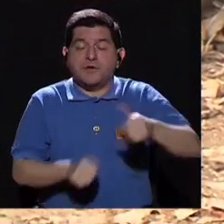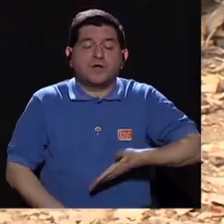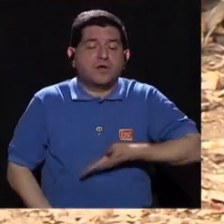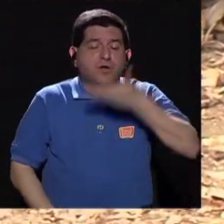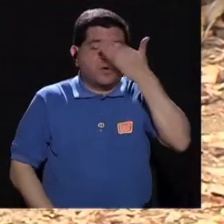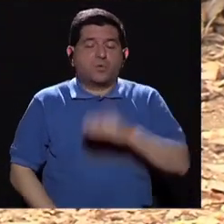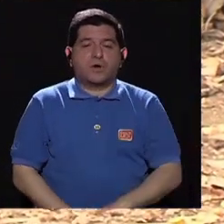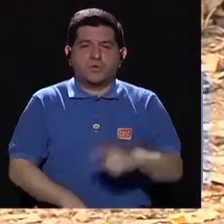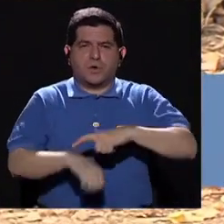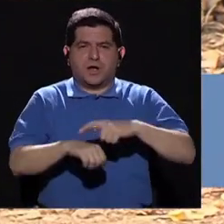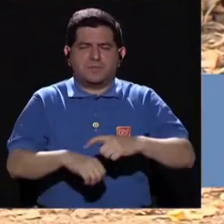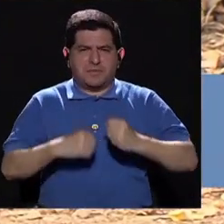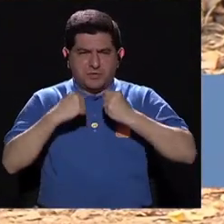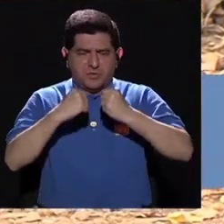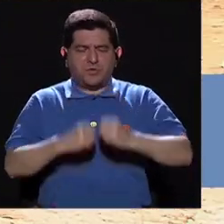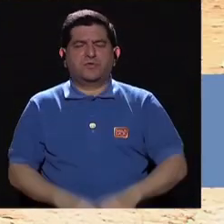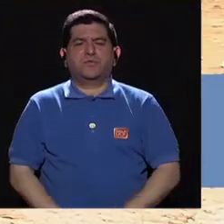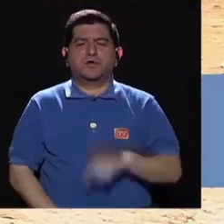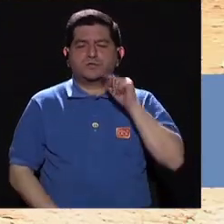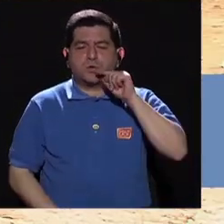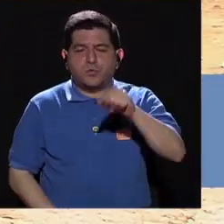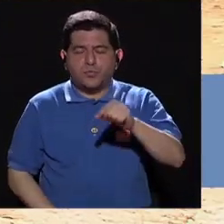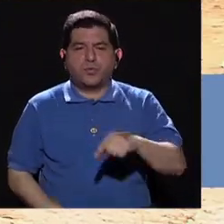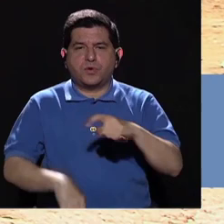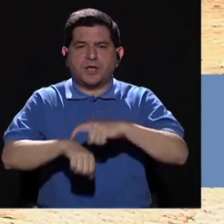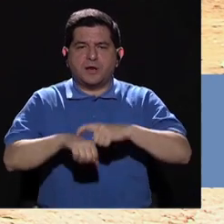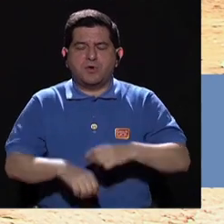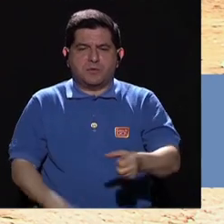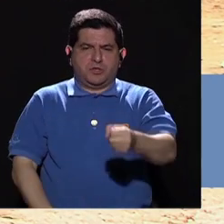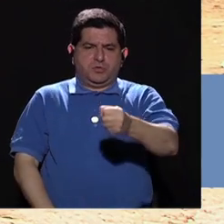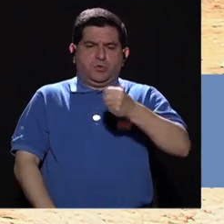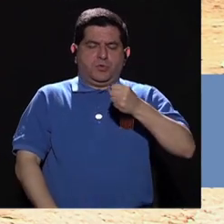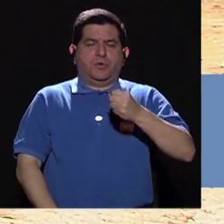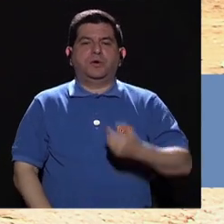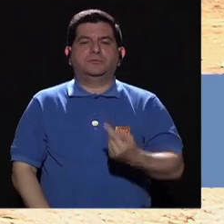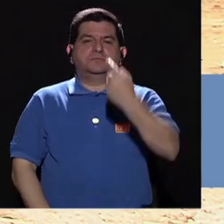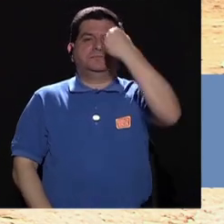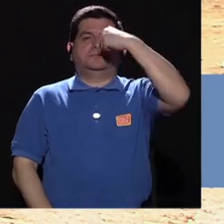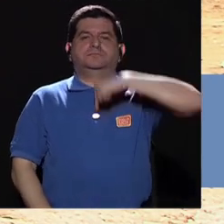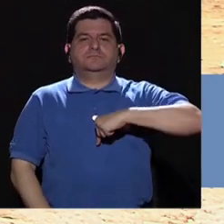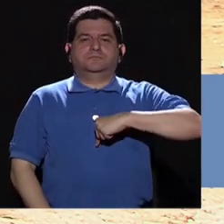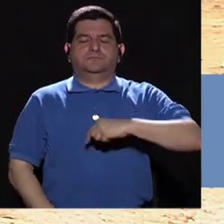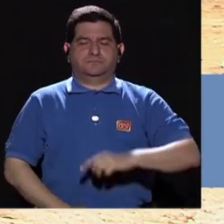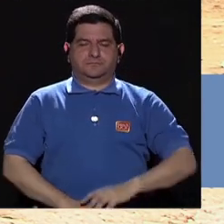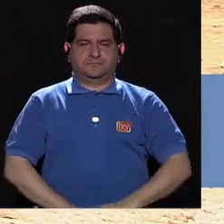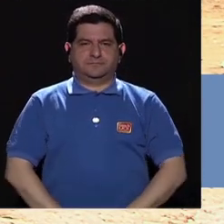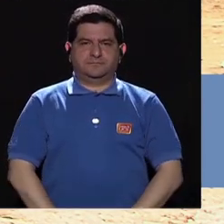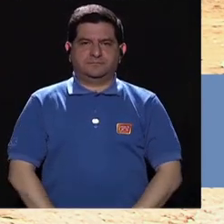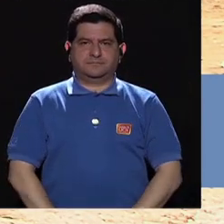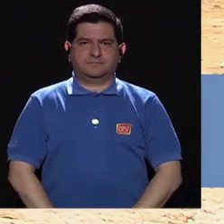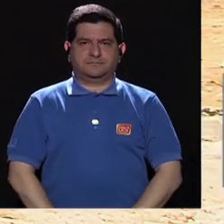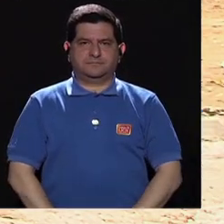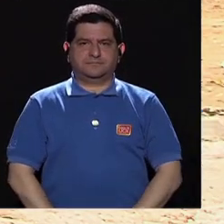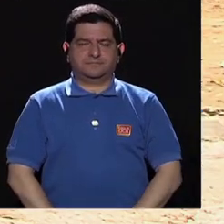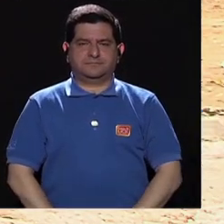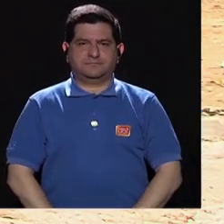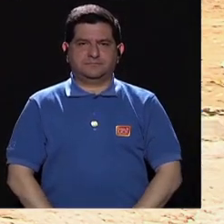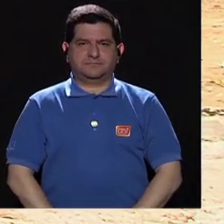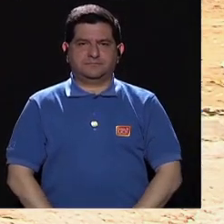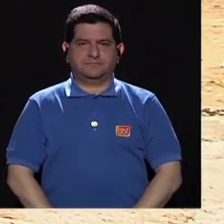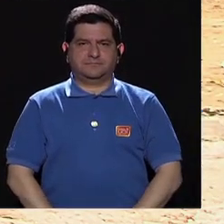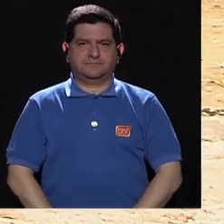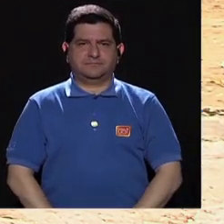Recuerden la respiración, cuando estamos haciendo esfuerzo botamos el aire y cuando estamos yendo tomamos aire, botamos y tomamos aire.